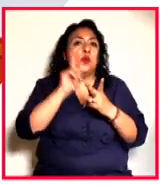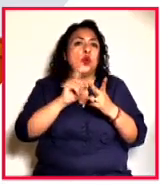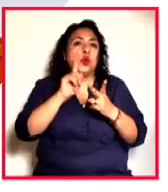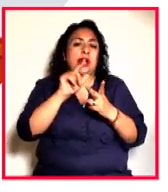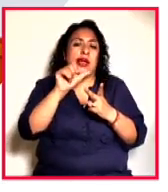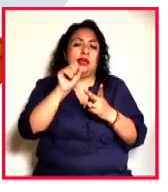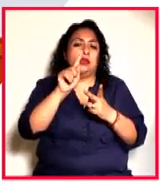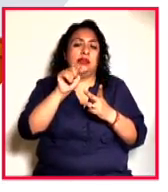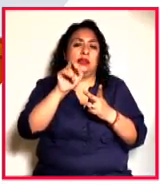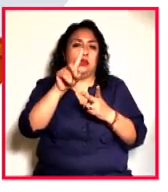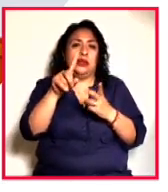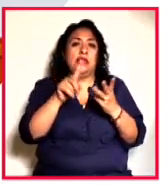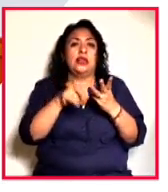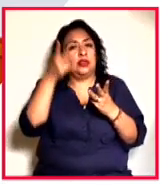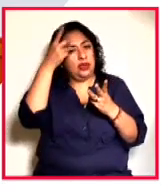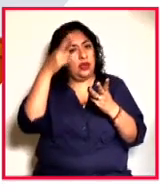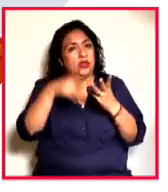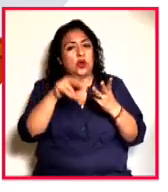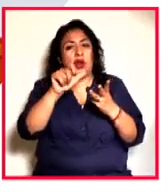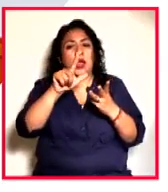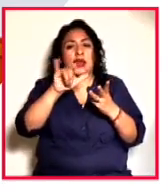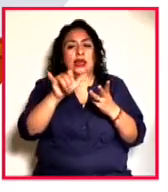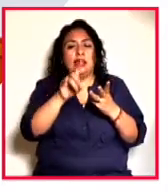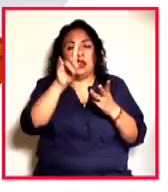Rondero y el director Alejandro Zuno.